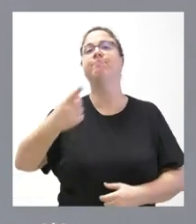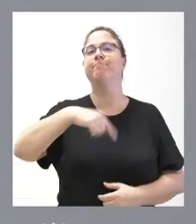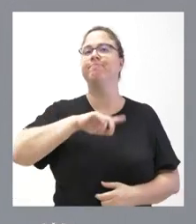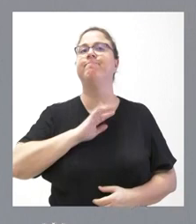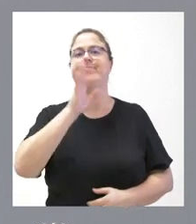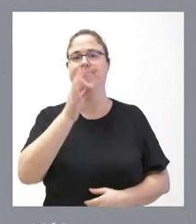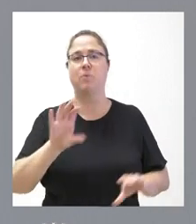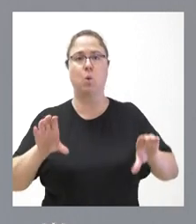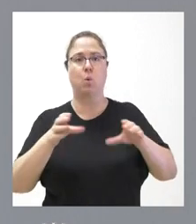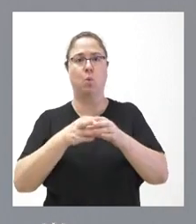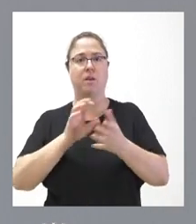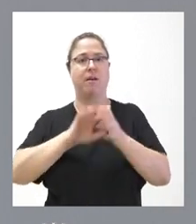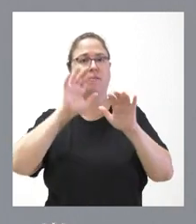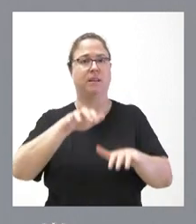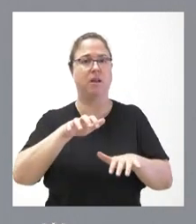como Junta de Castilla y León,